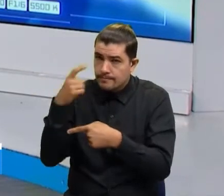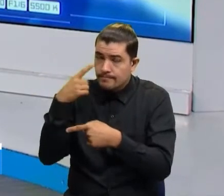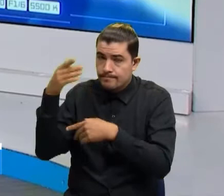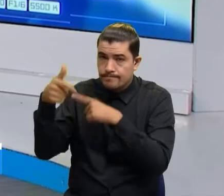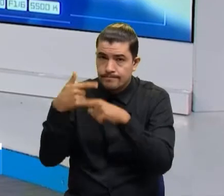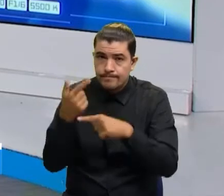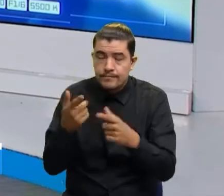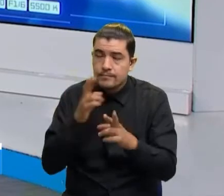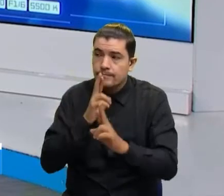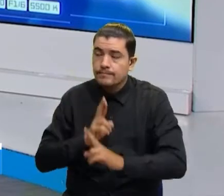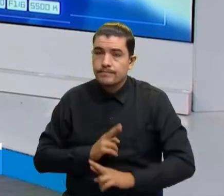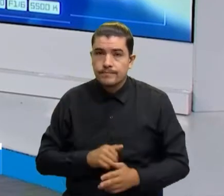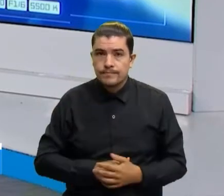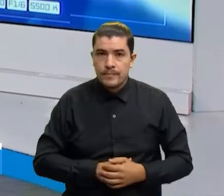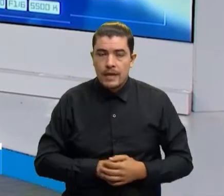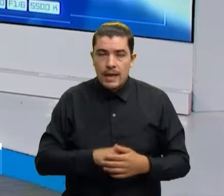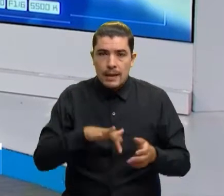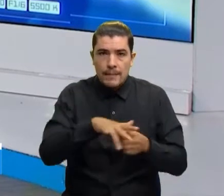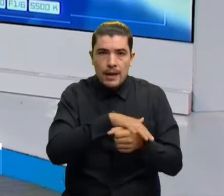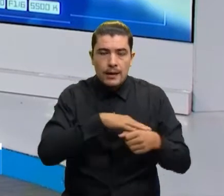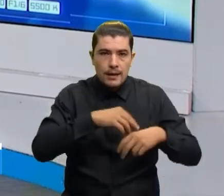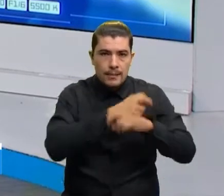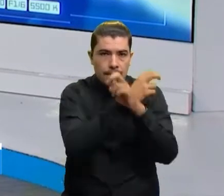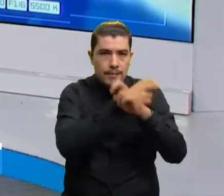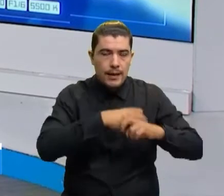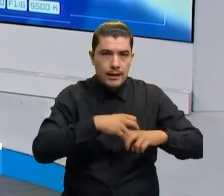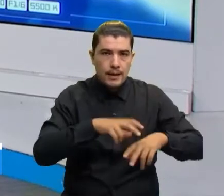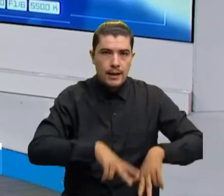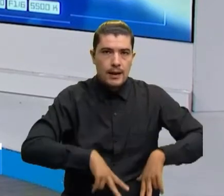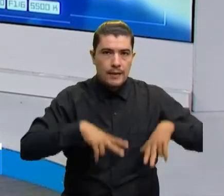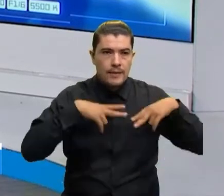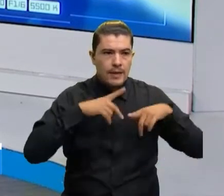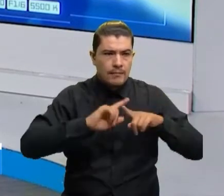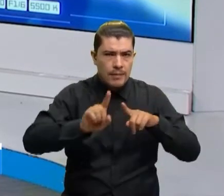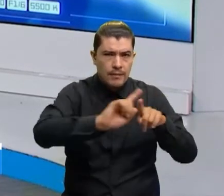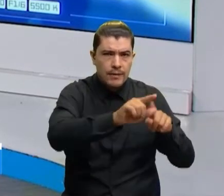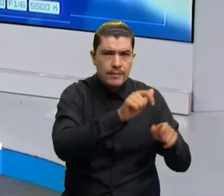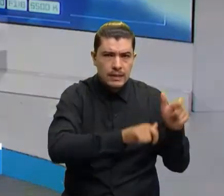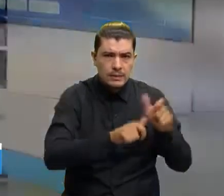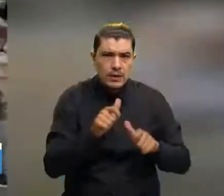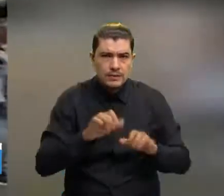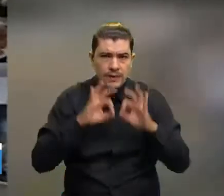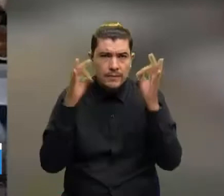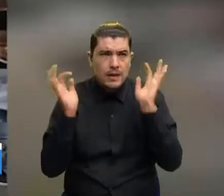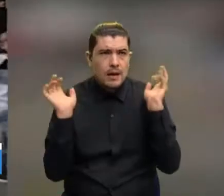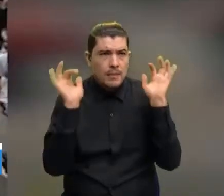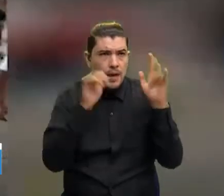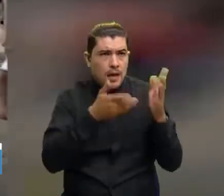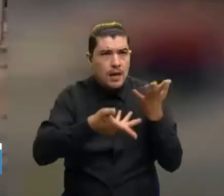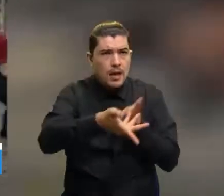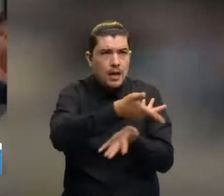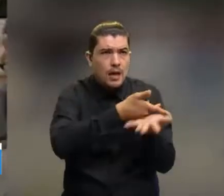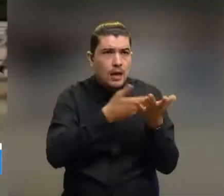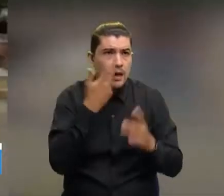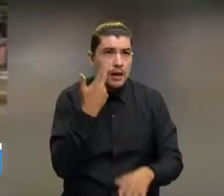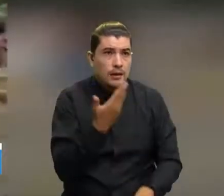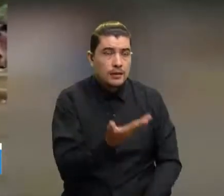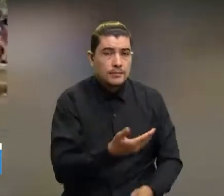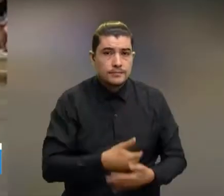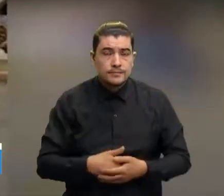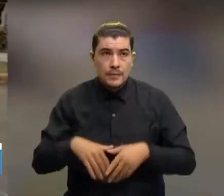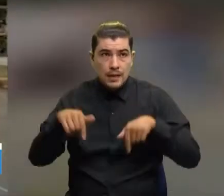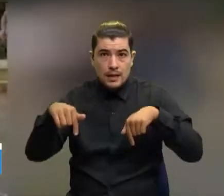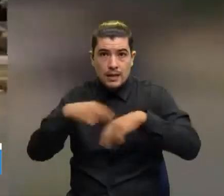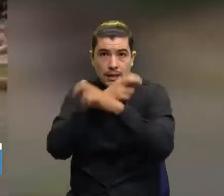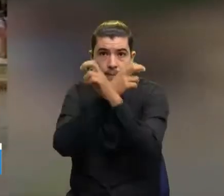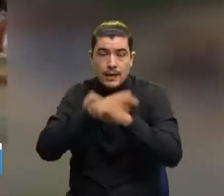ciudad de Cúcuta, en donde diferentes familias han disfrutado de esta infraestructura. Hola, Ente Ciudadano, nos hablamos desde el